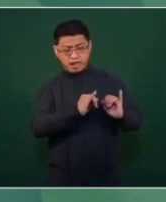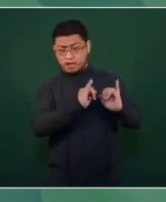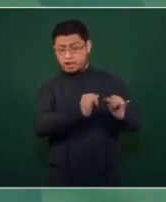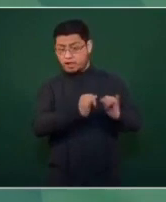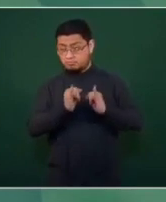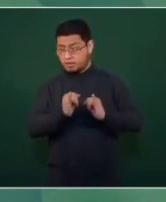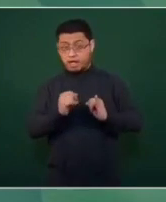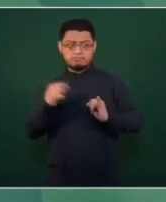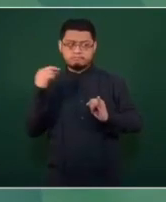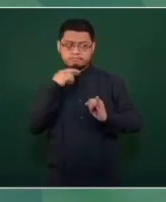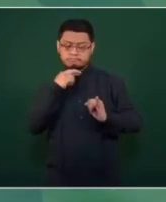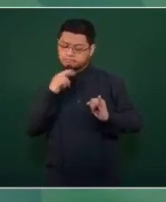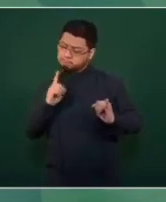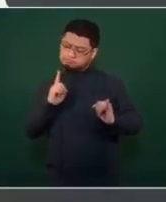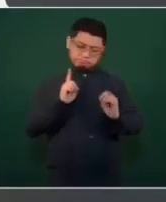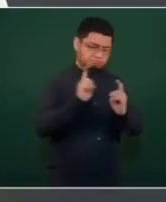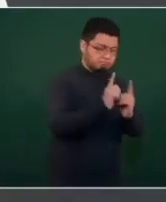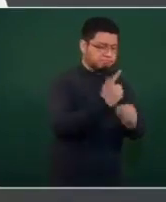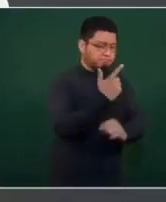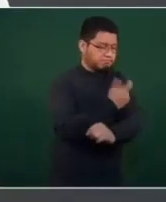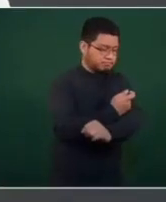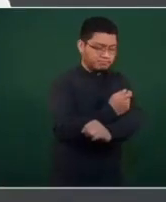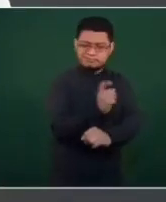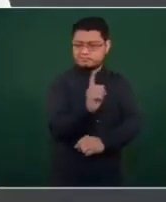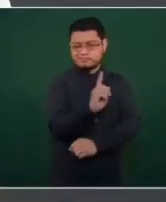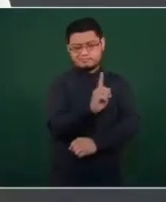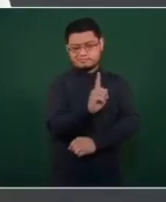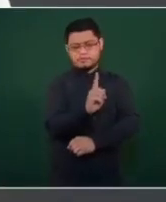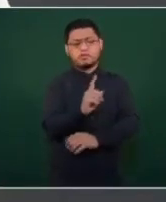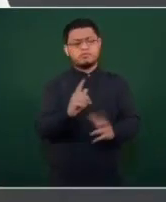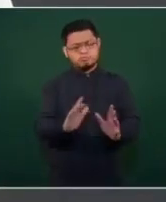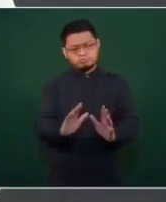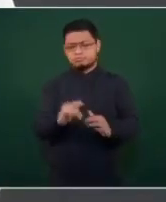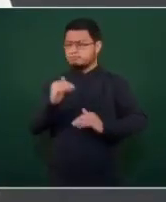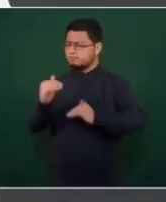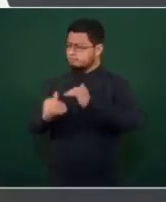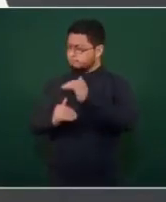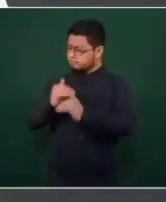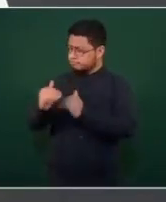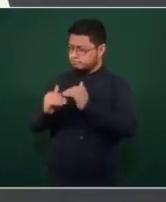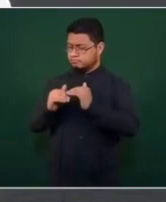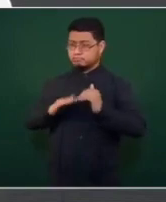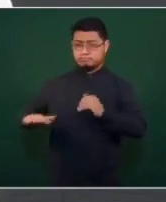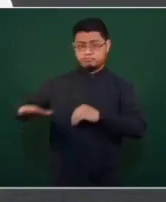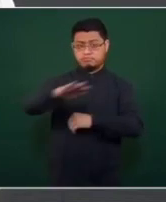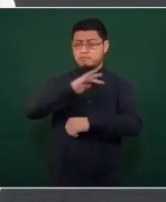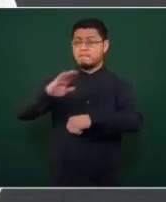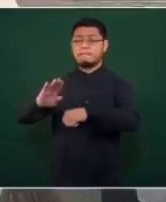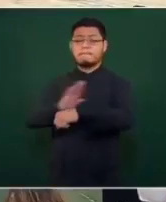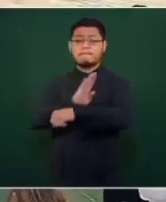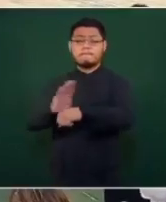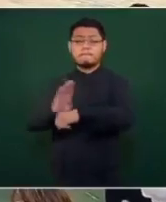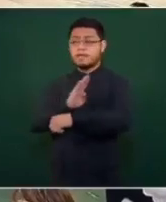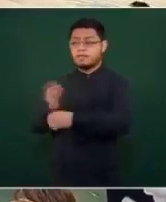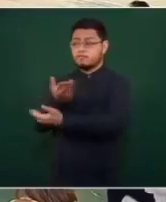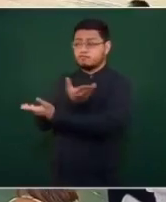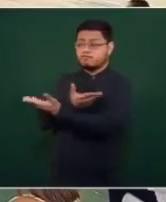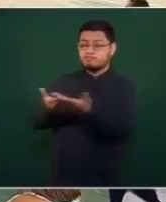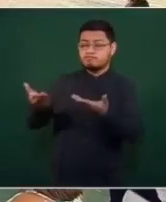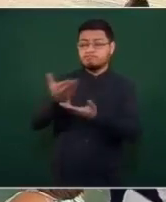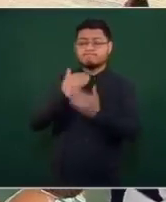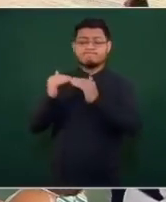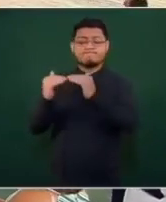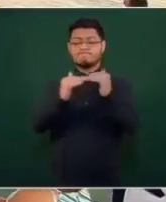lo que prevalezca, sino lo público, el interés público,